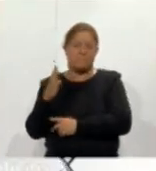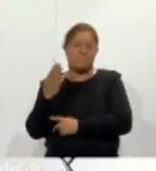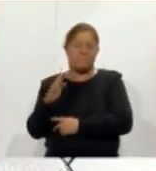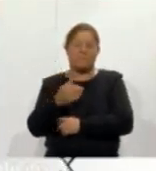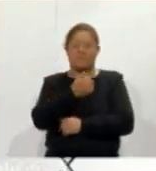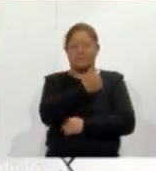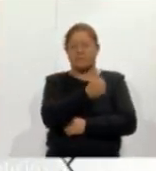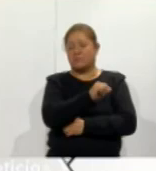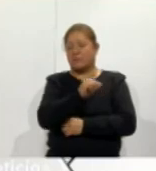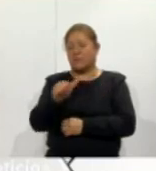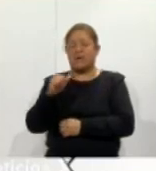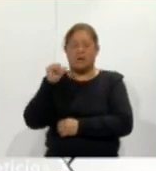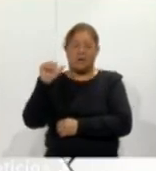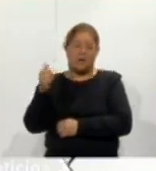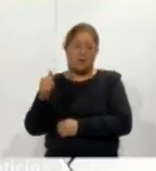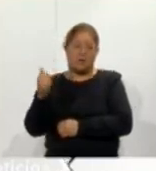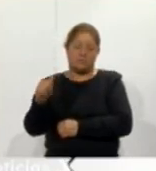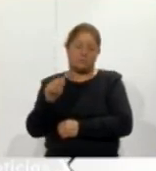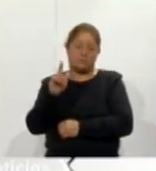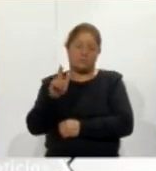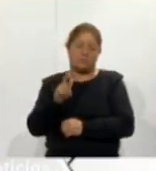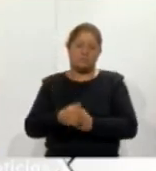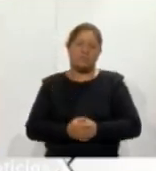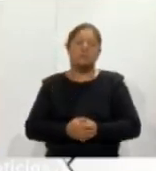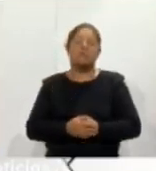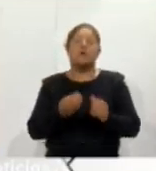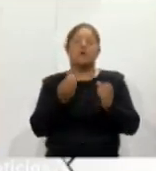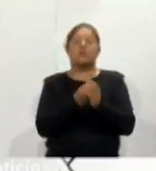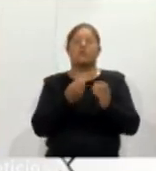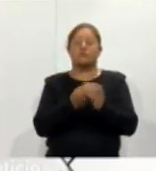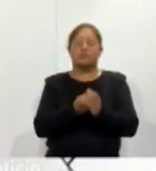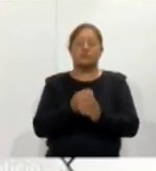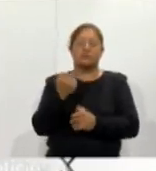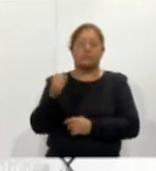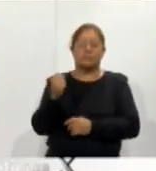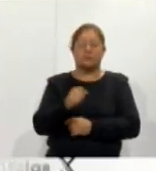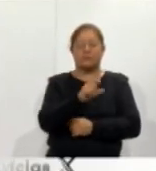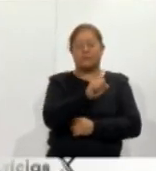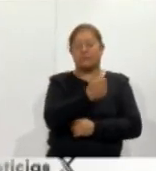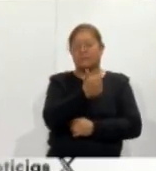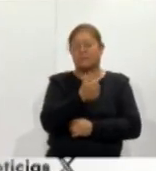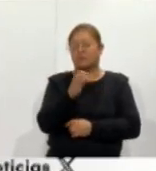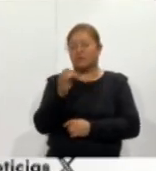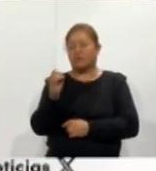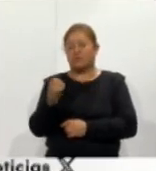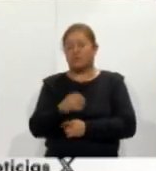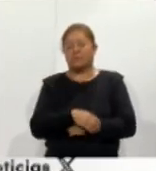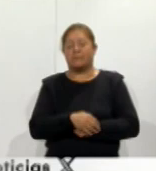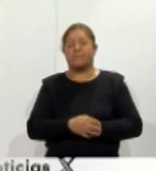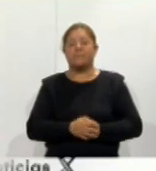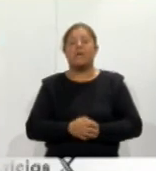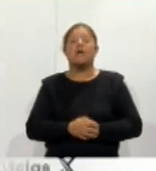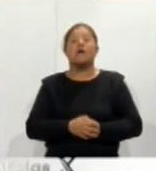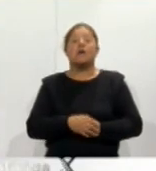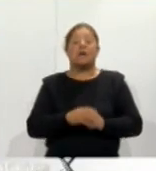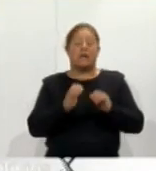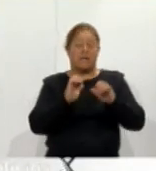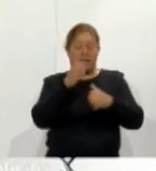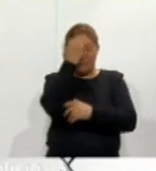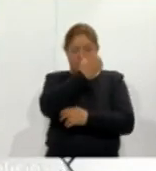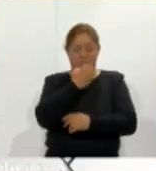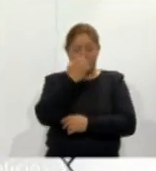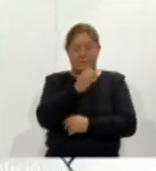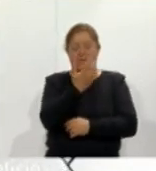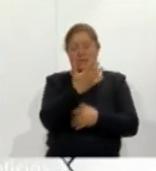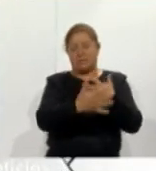agosto el curso propedéutico es del 14 de septiembre al 26 de octubre el examen de ingreso el 15 de noviembre y el